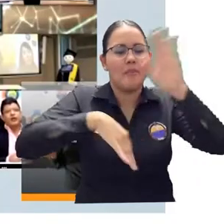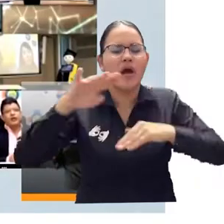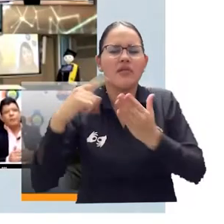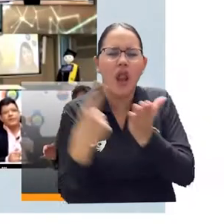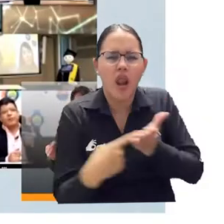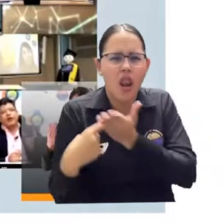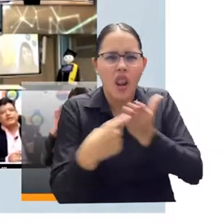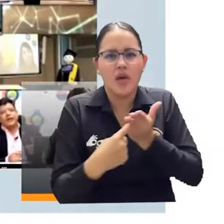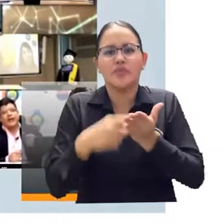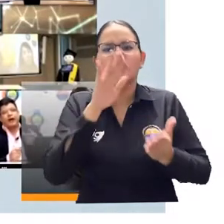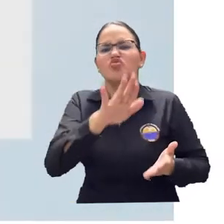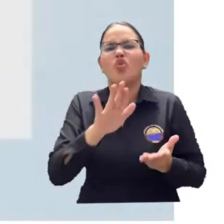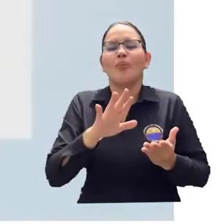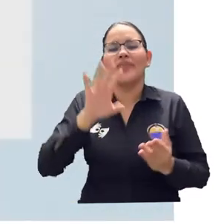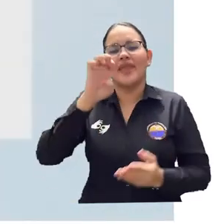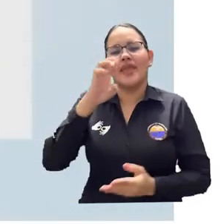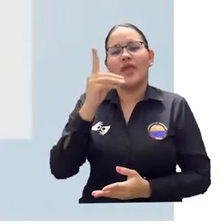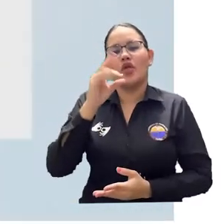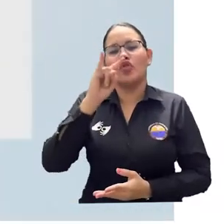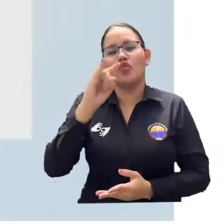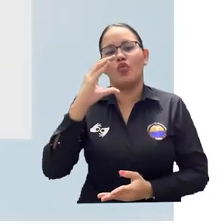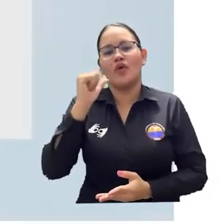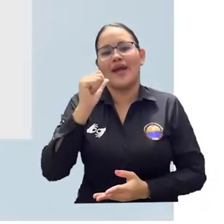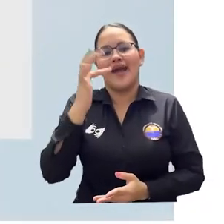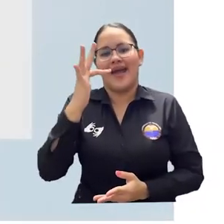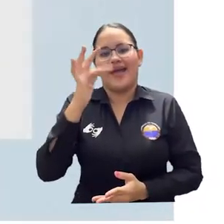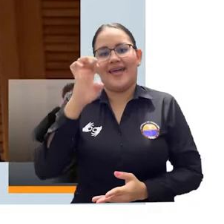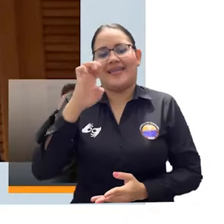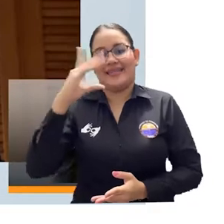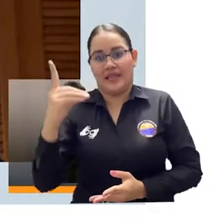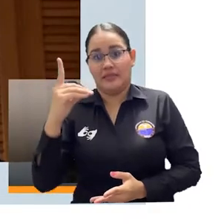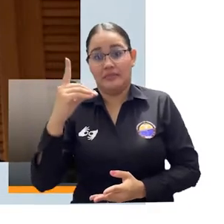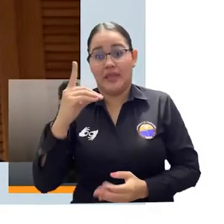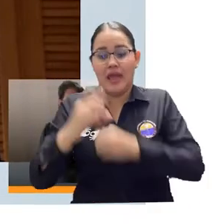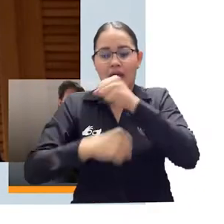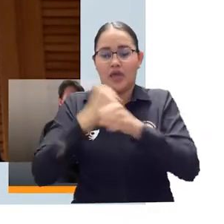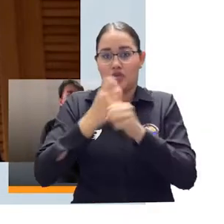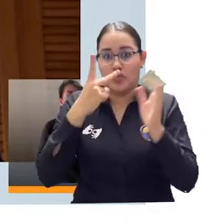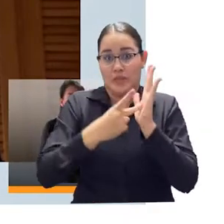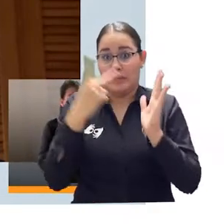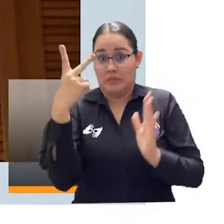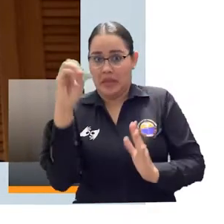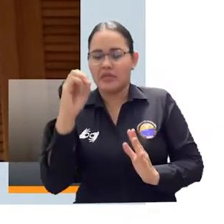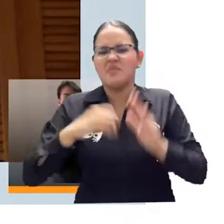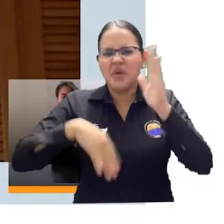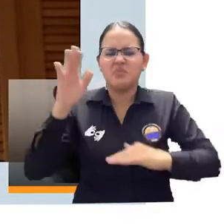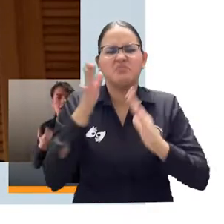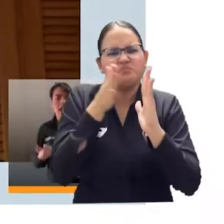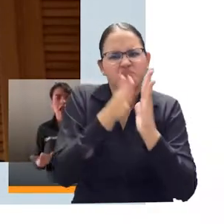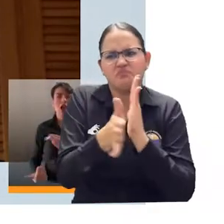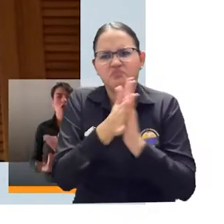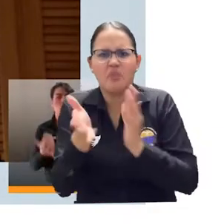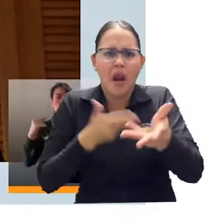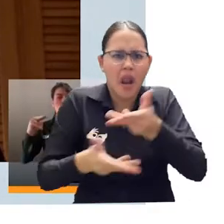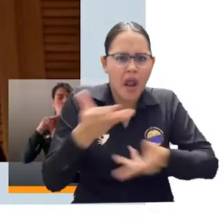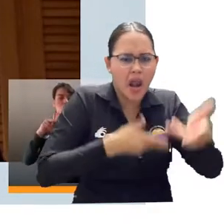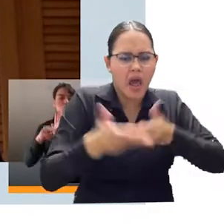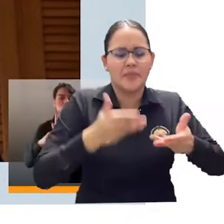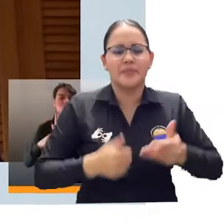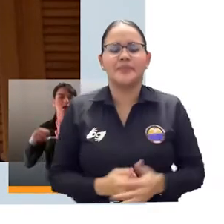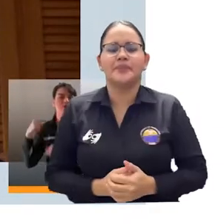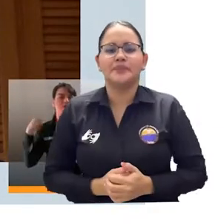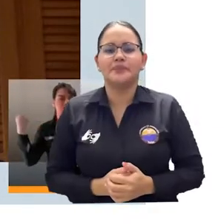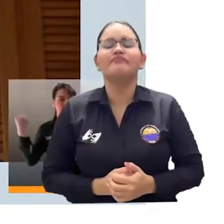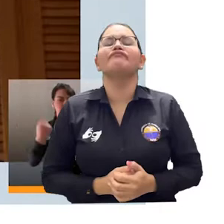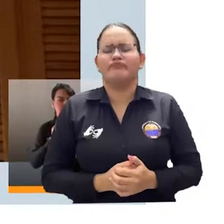2020, con participación del rector Pablo Vera Salazar. Esta nueva normatividad que arrancamos en el